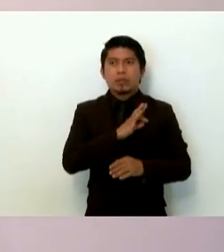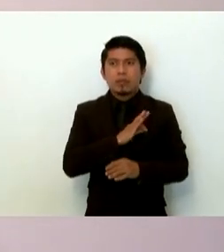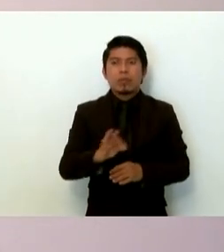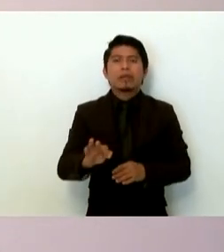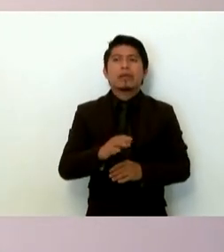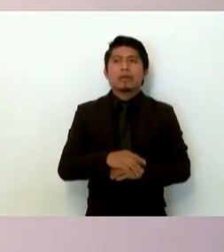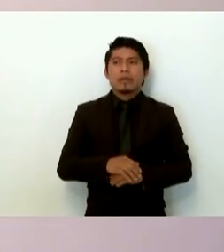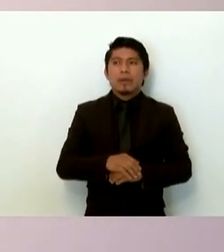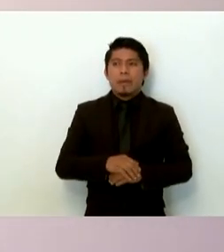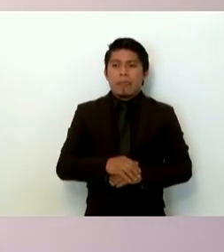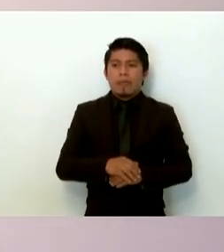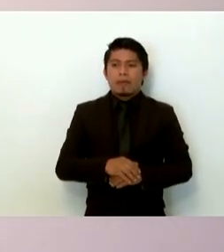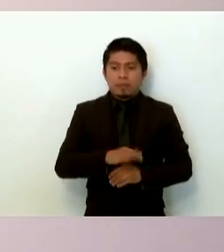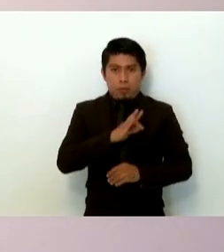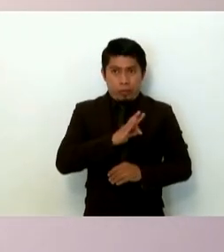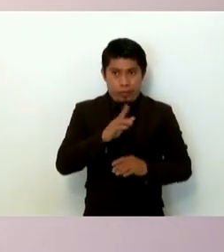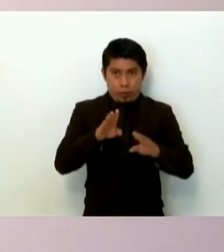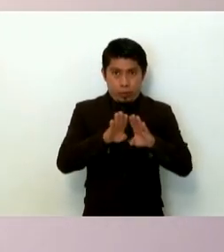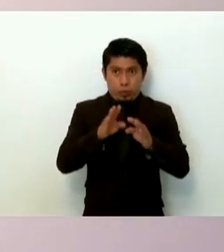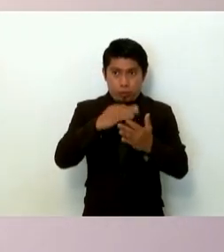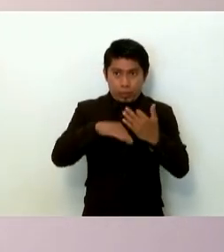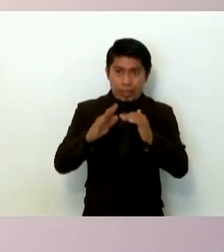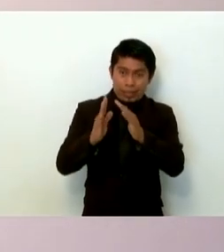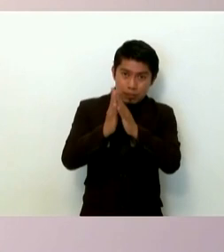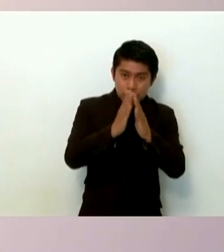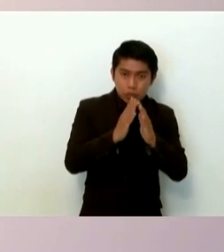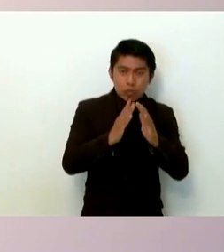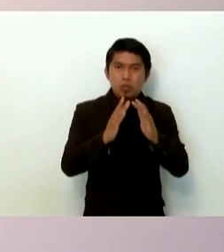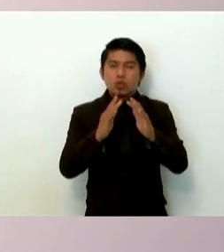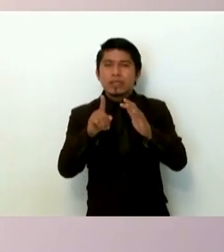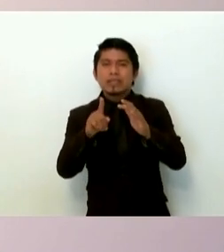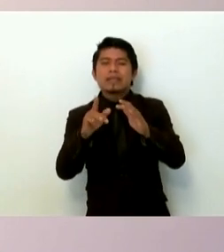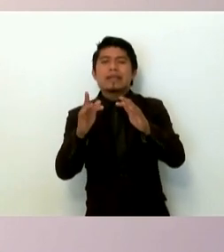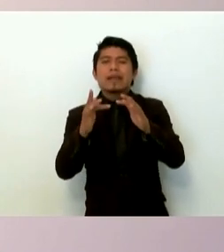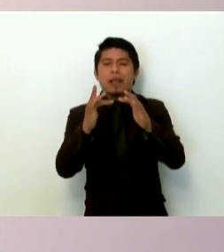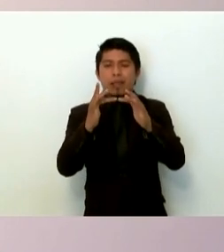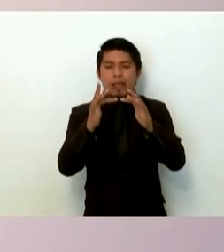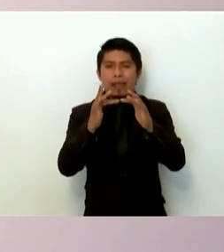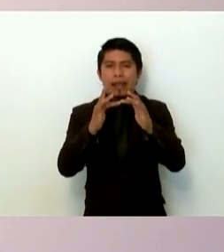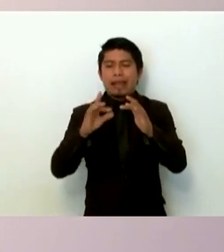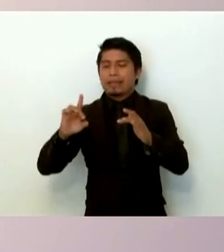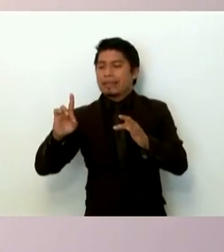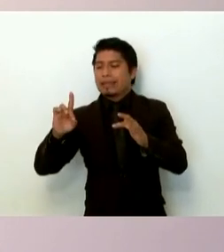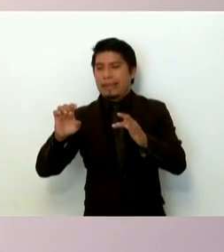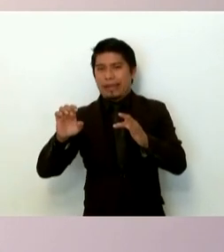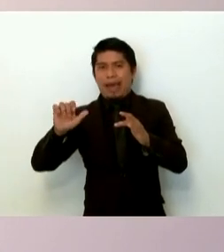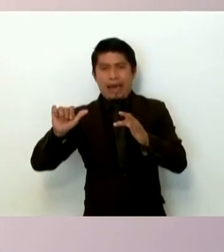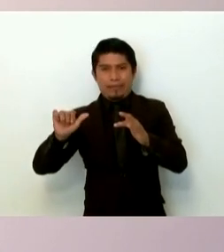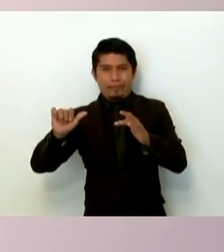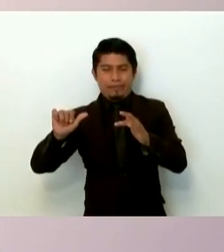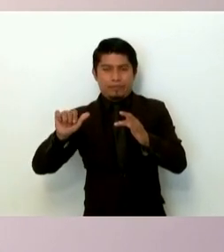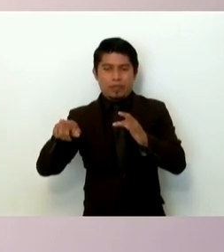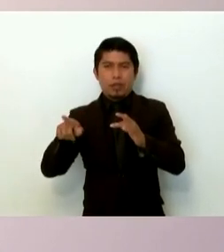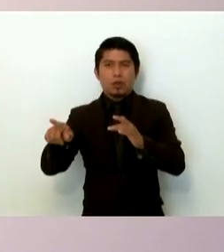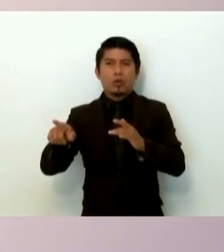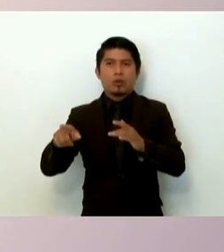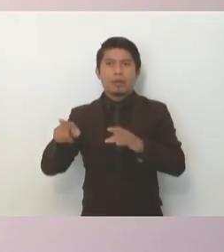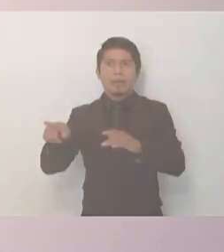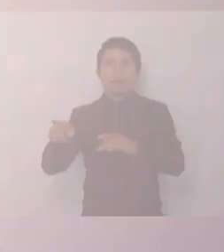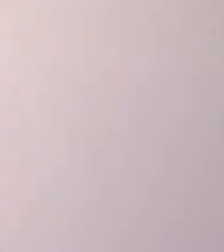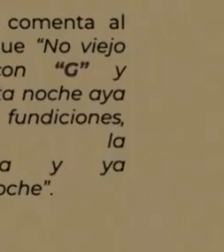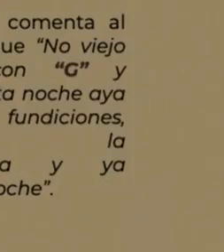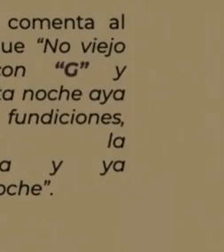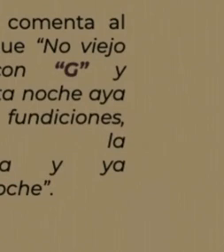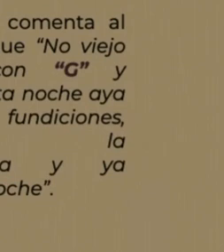confirmar con las intervenciones de comunicaciones realizadas por la DEA y que por gestiones del presidente de la